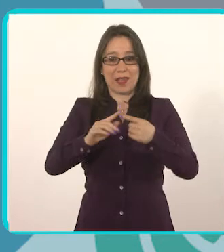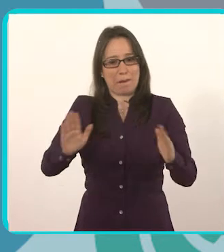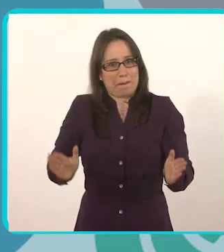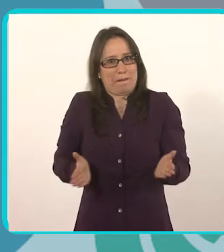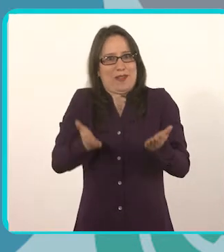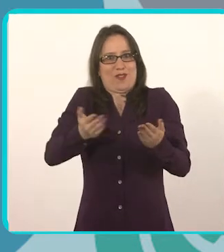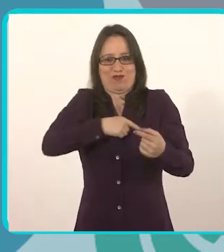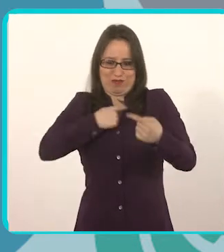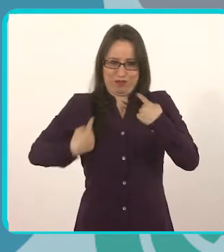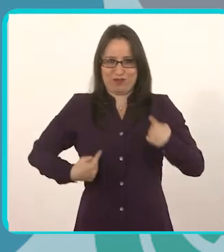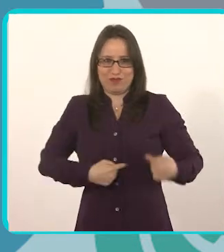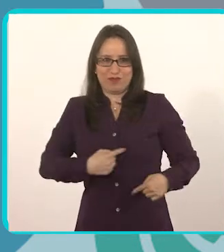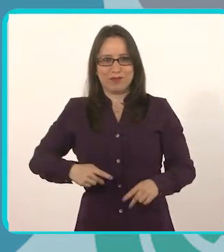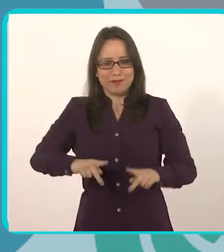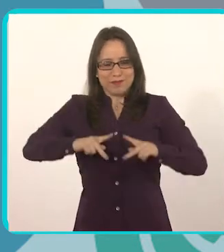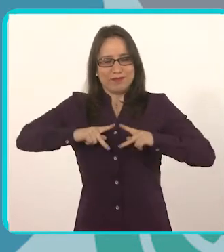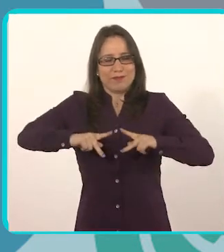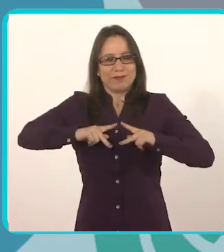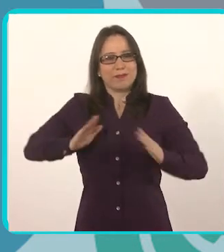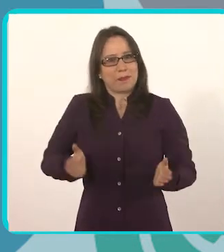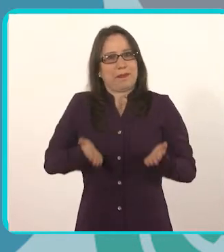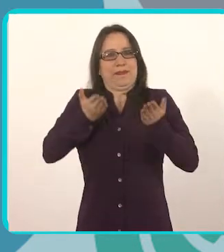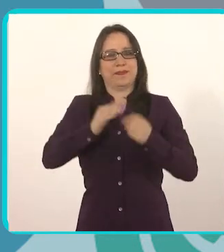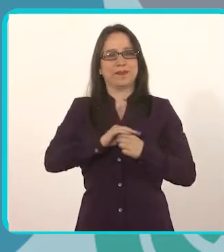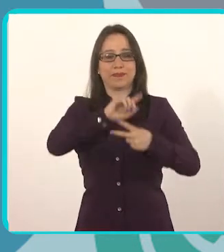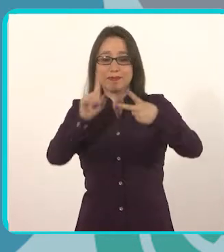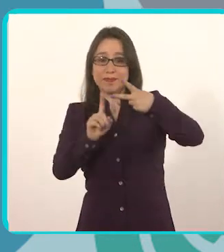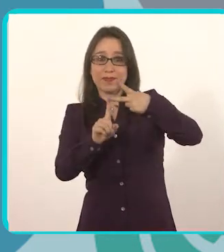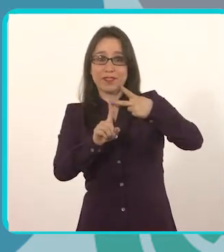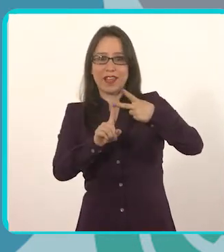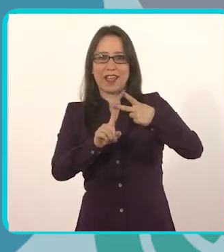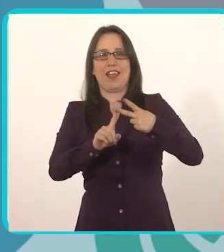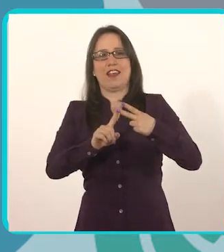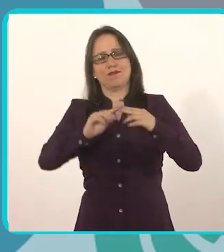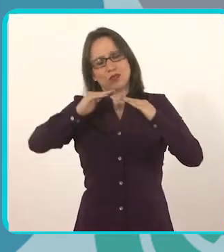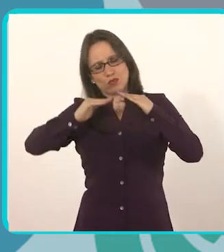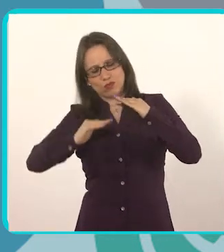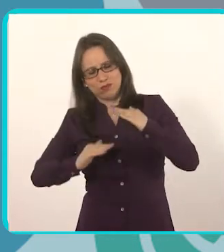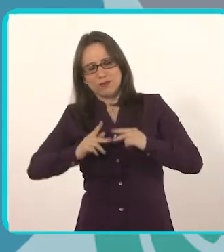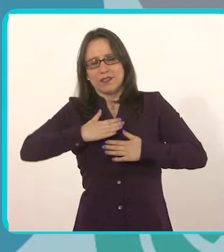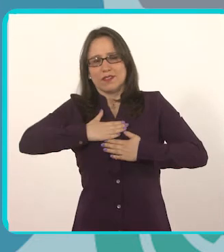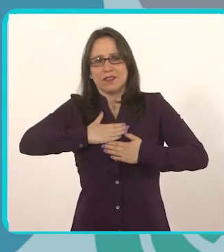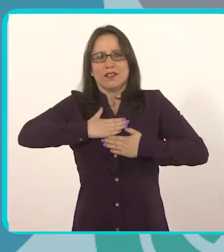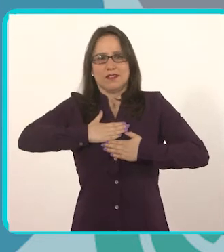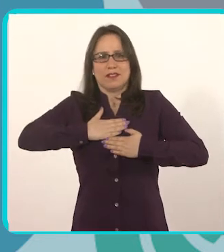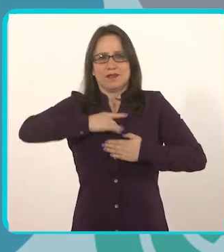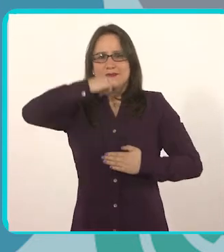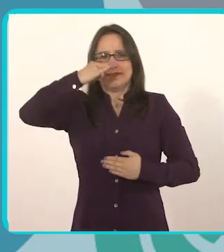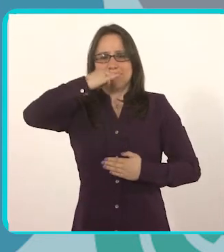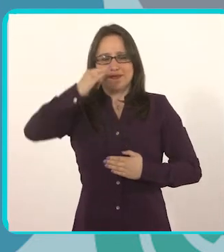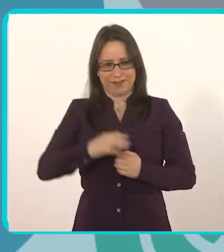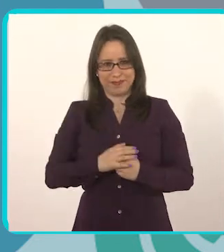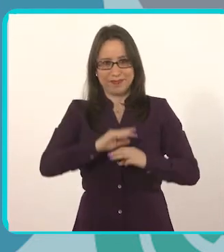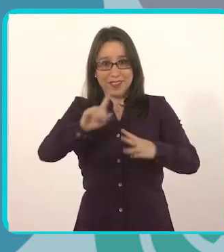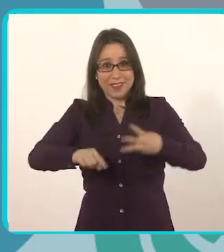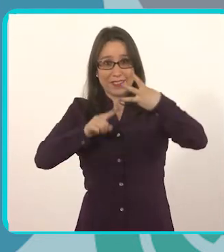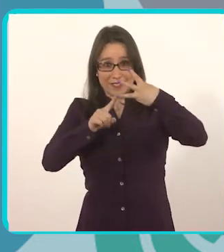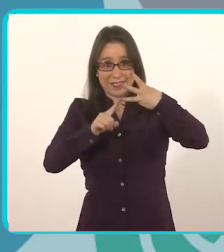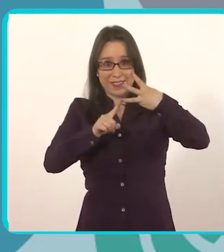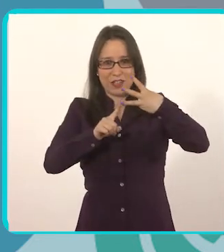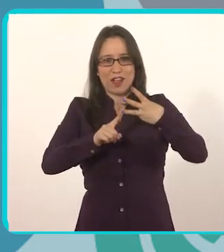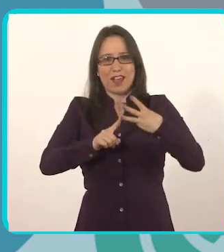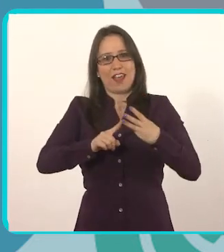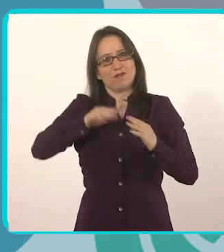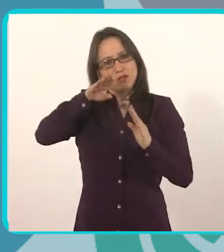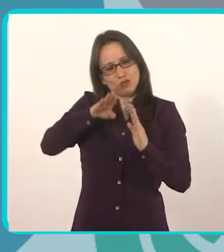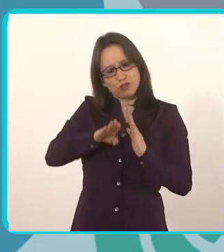tabaco, dentro de los cuales están que mejora la circulación, aumenta la capacidad pulmonar, disminuye la tos y la dificultad respiratoria,